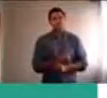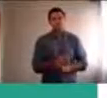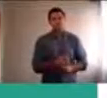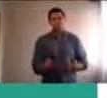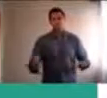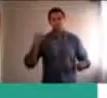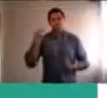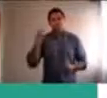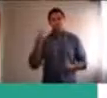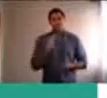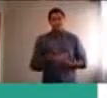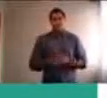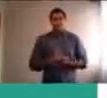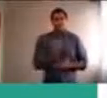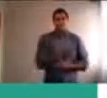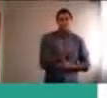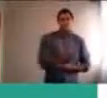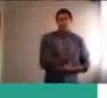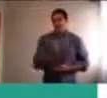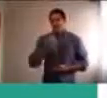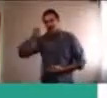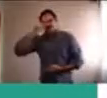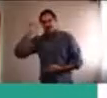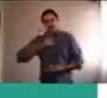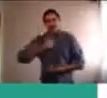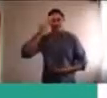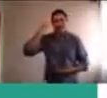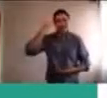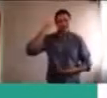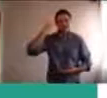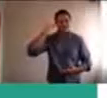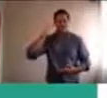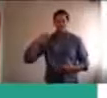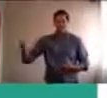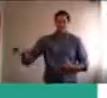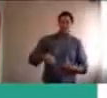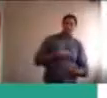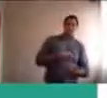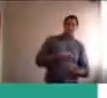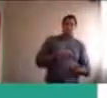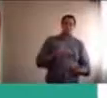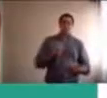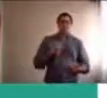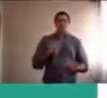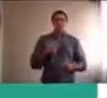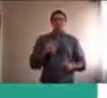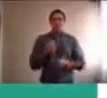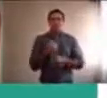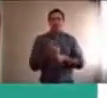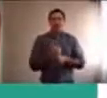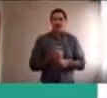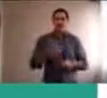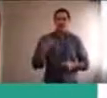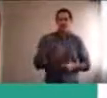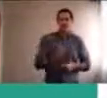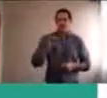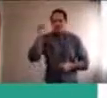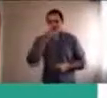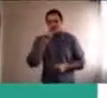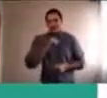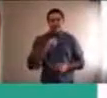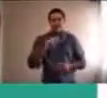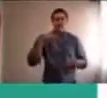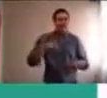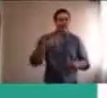de la semana, vieron, a veces, recibimos mensajes, laborales, sábado, domingo, cualquier hora, no hay día, no hay hora,